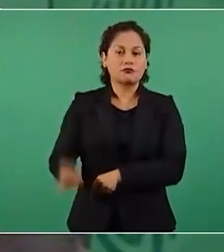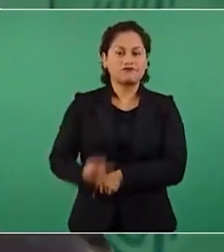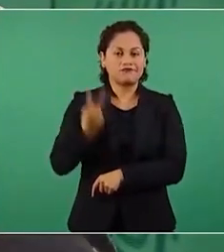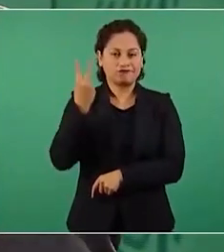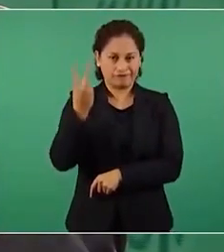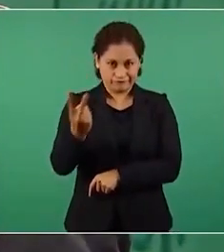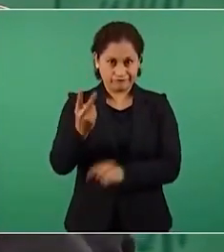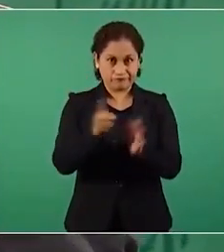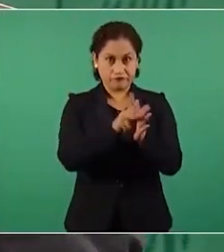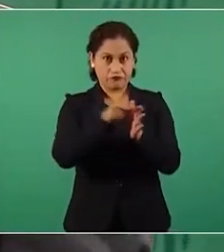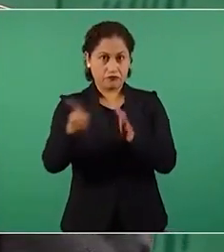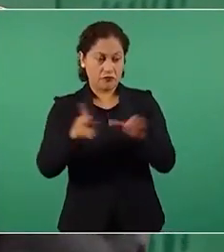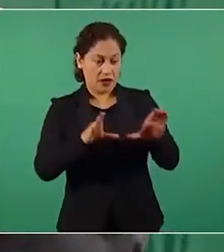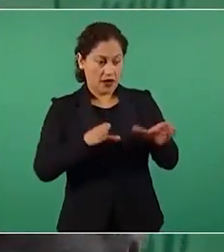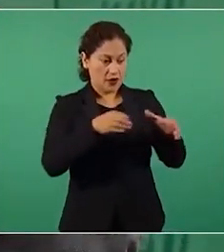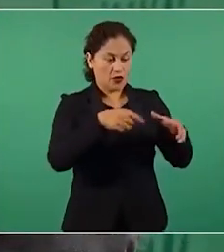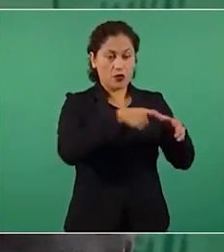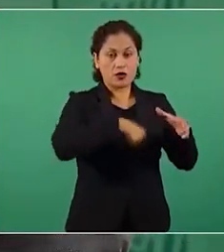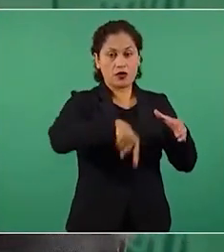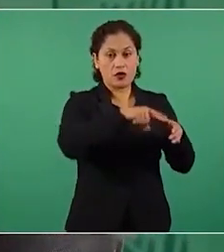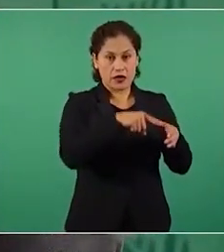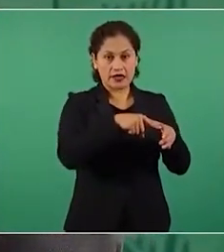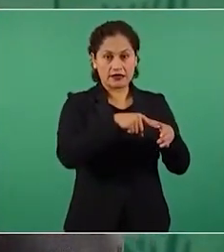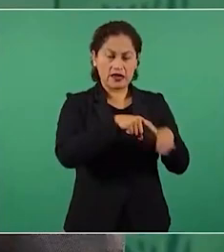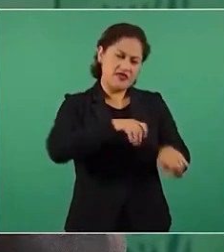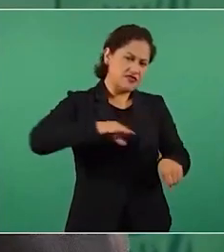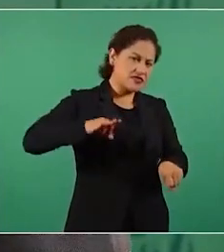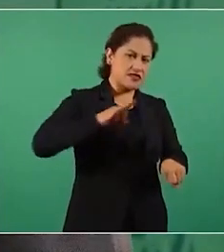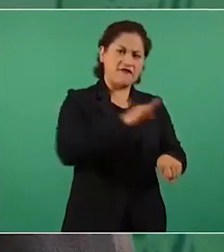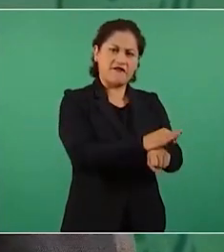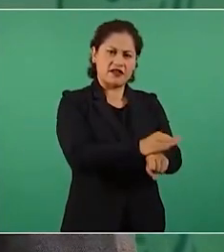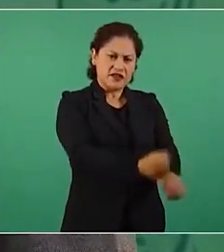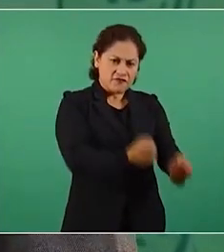abiertamente defensor del régimen